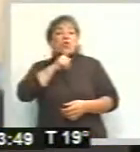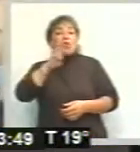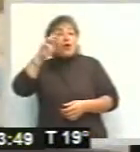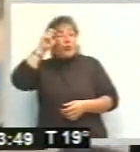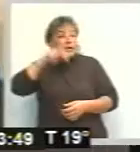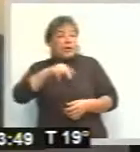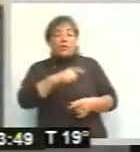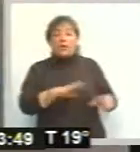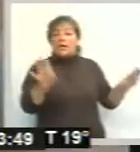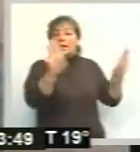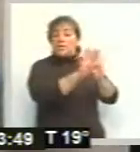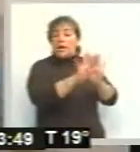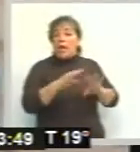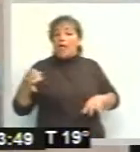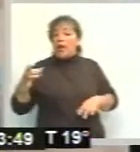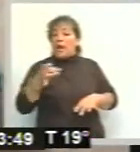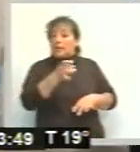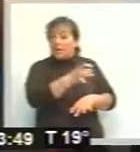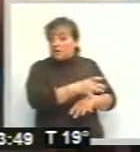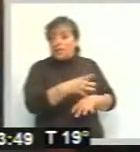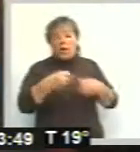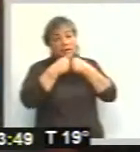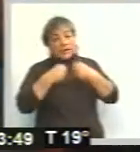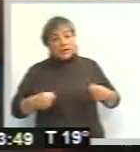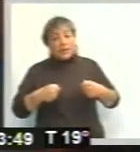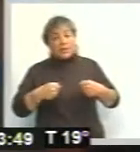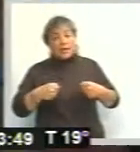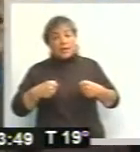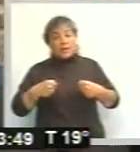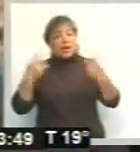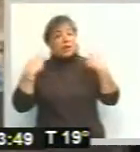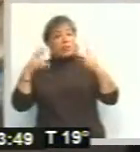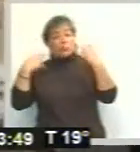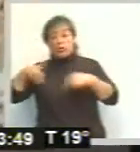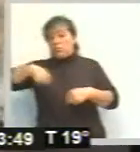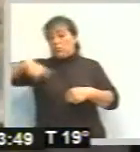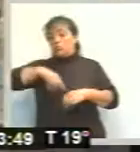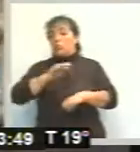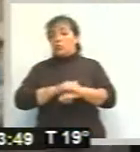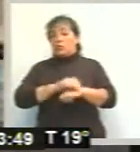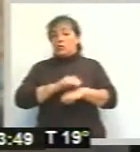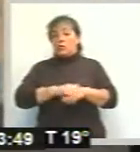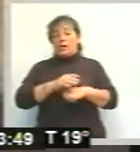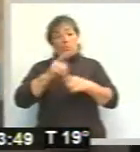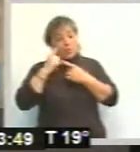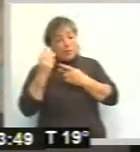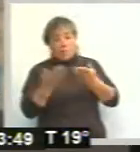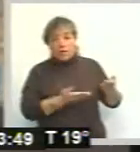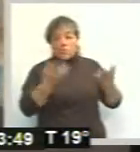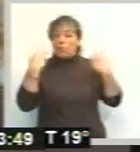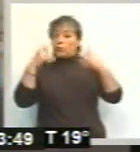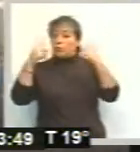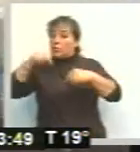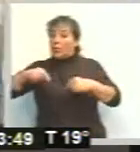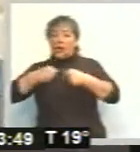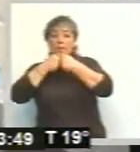puertas en este momento en la estación de trenes, nosotros desde la Secretaría de Turismo hemos tomado esa responsabilidad y estamos recibiendo a los turistas aquí en la Secretaría